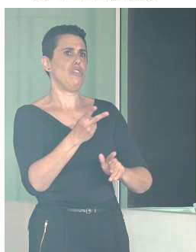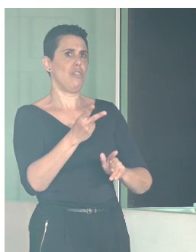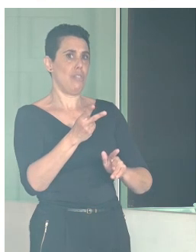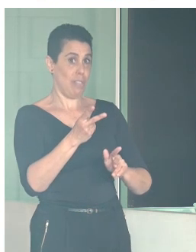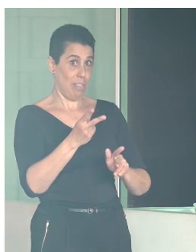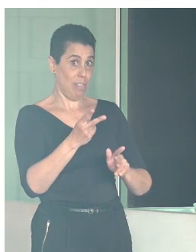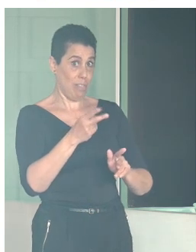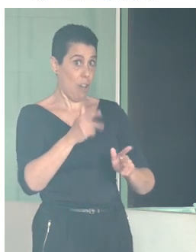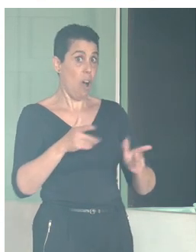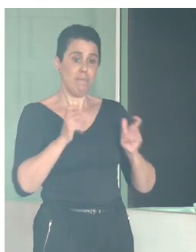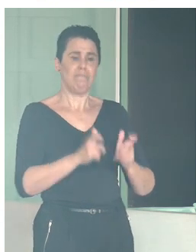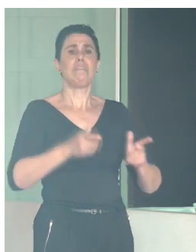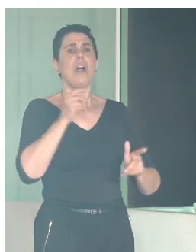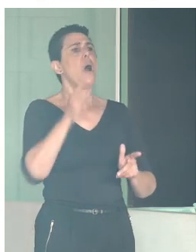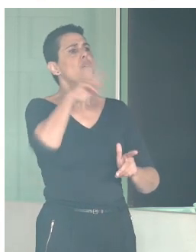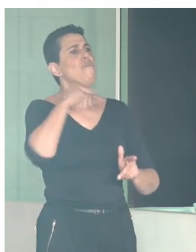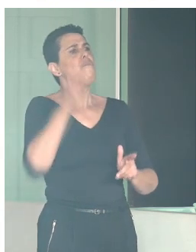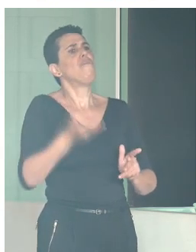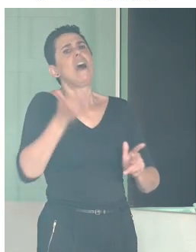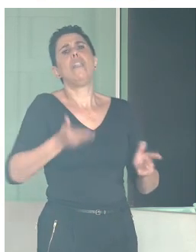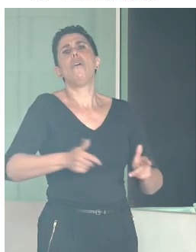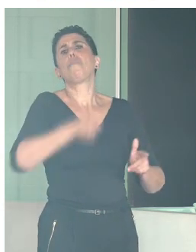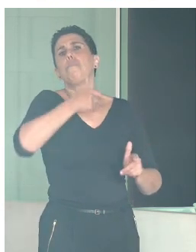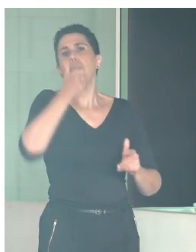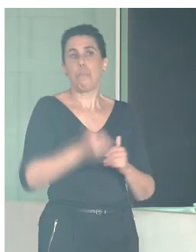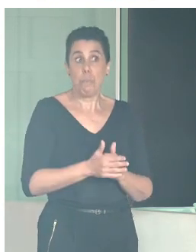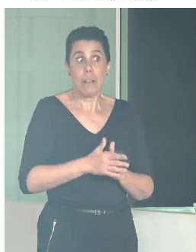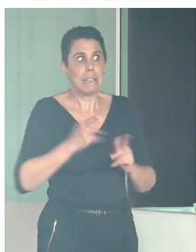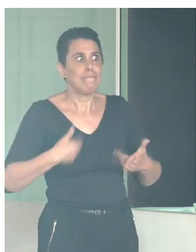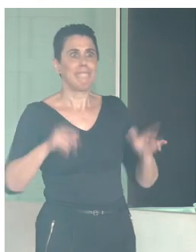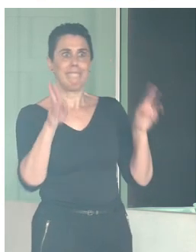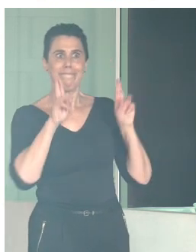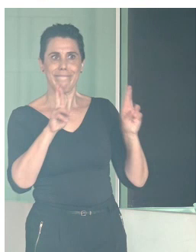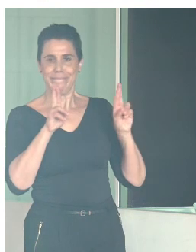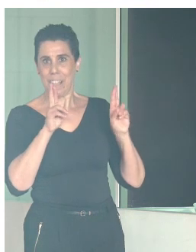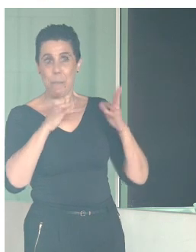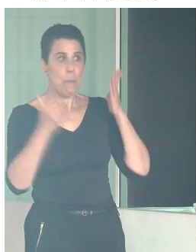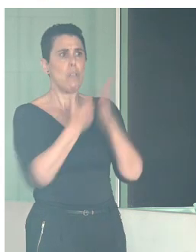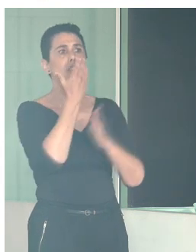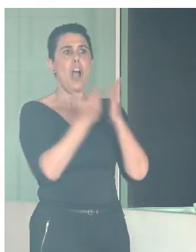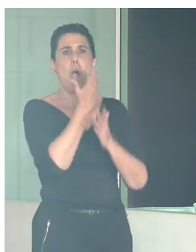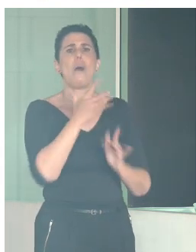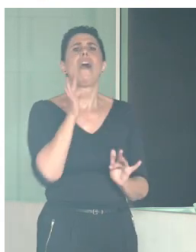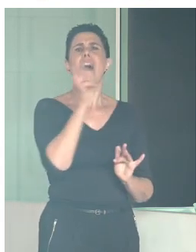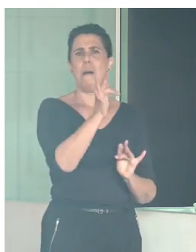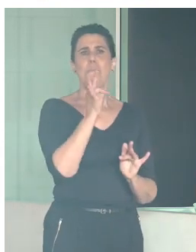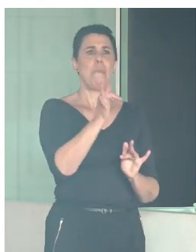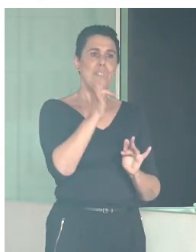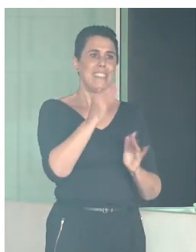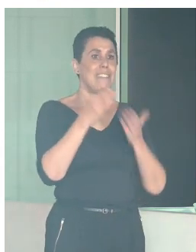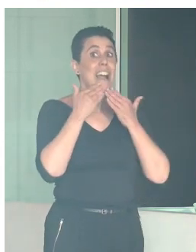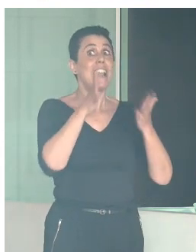ver a lo largo de estos tres días. Así que, esperando que sea una jornada fructífera y, una vez más, agradecer el que nos haya invitado.